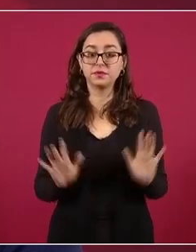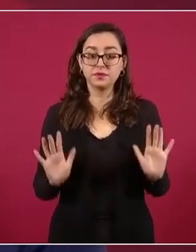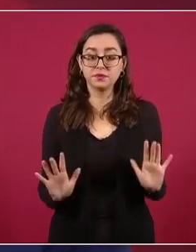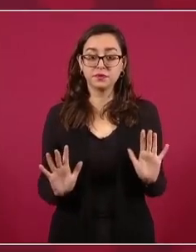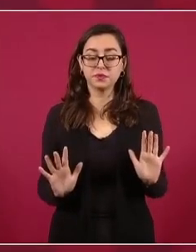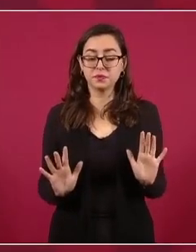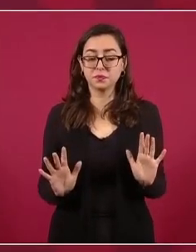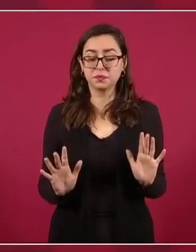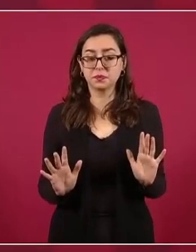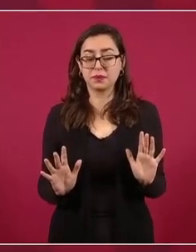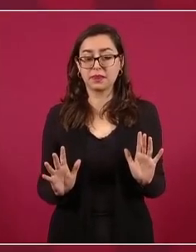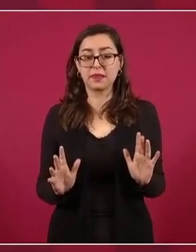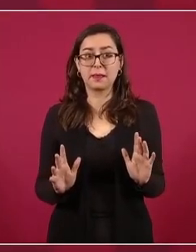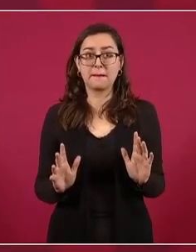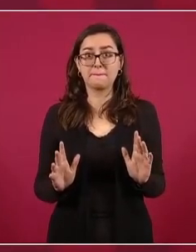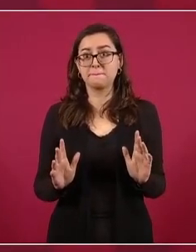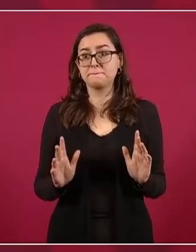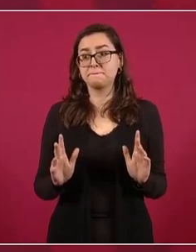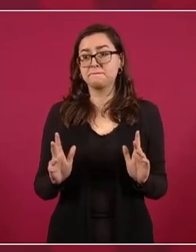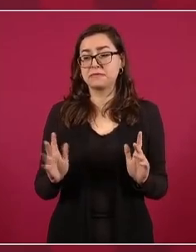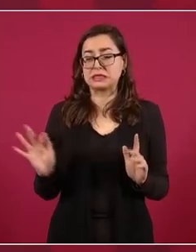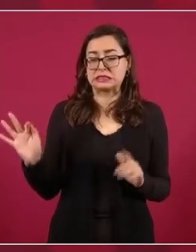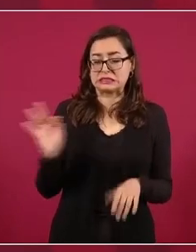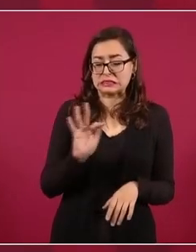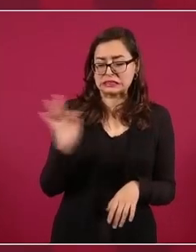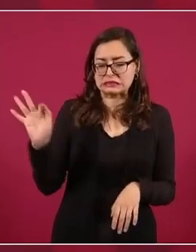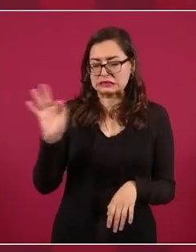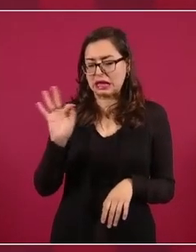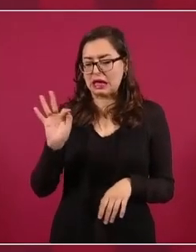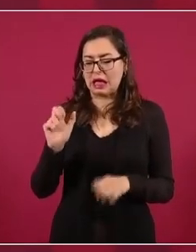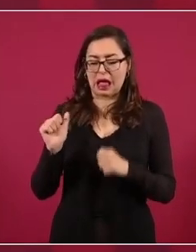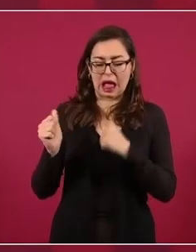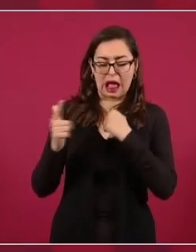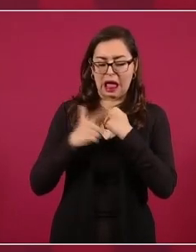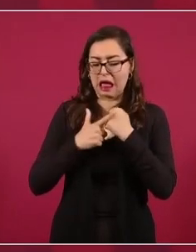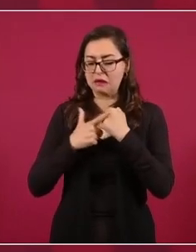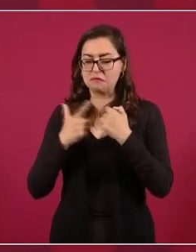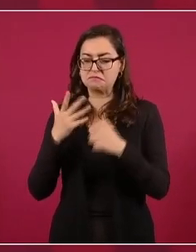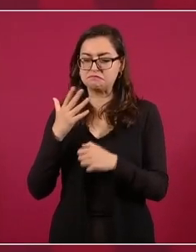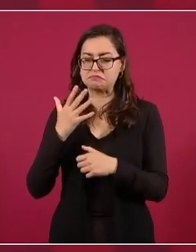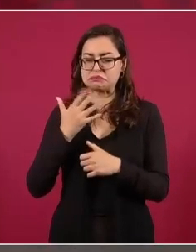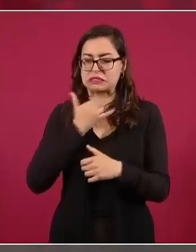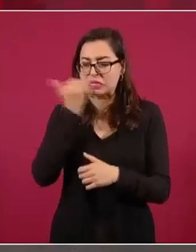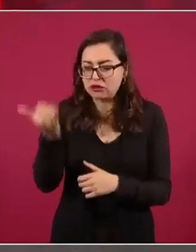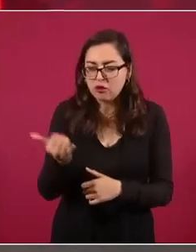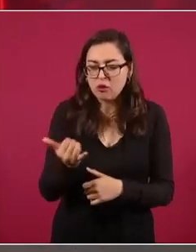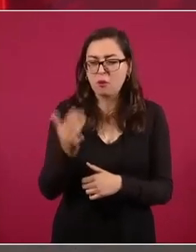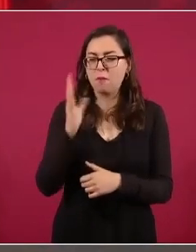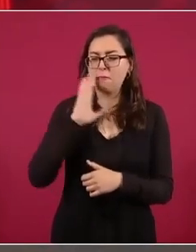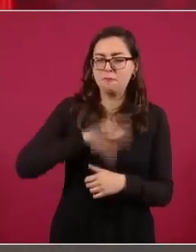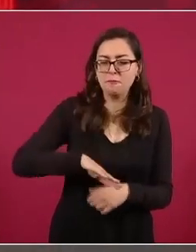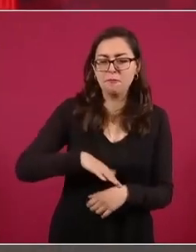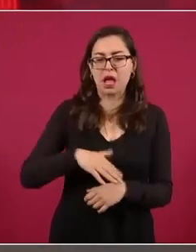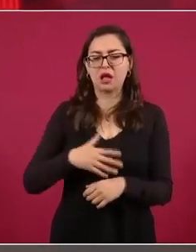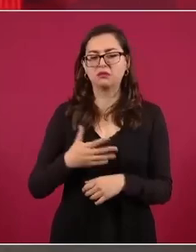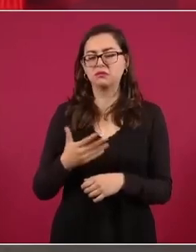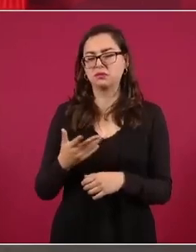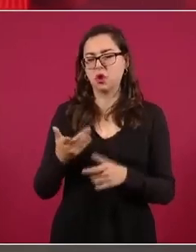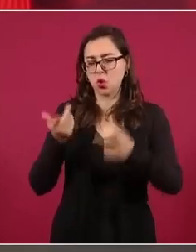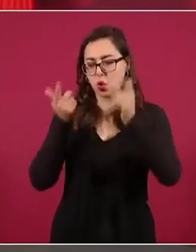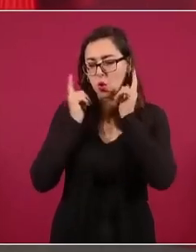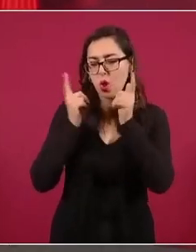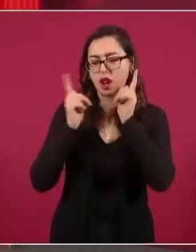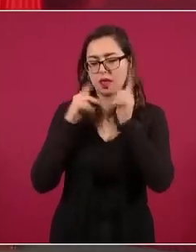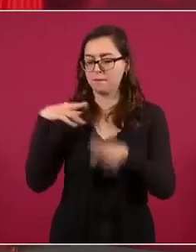aclaren malos entendidos. Fue muy buena